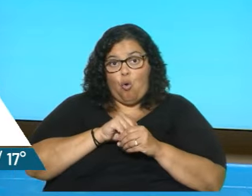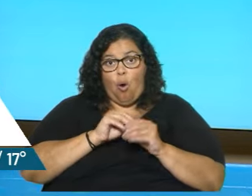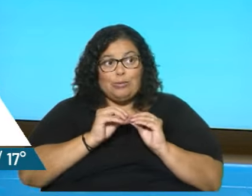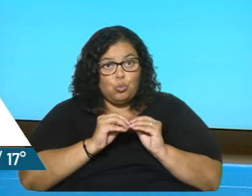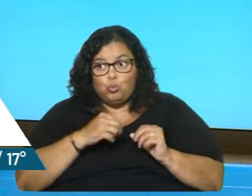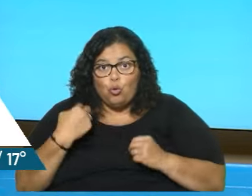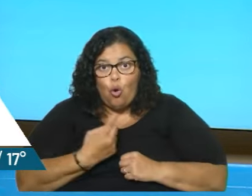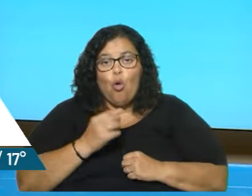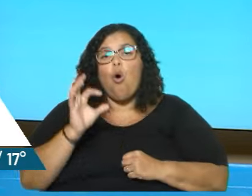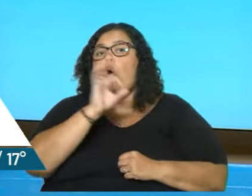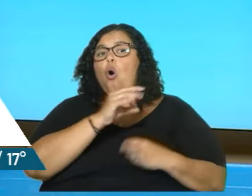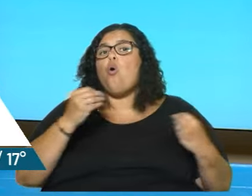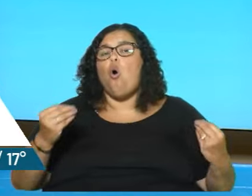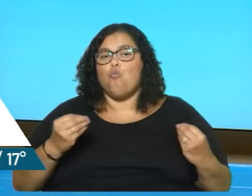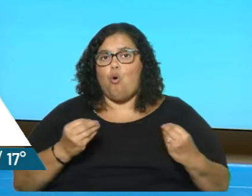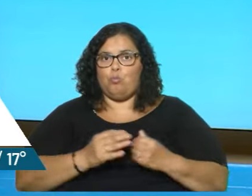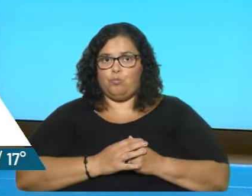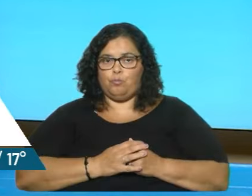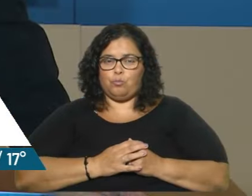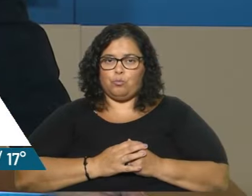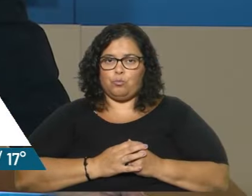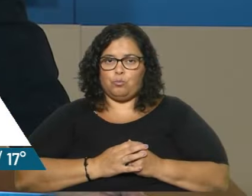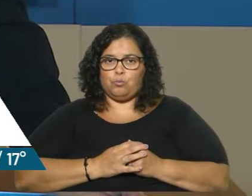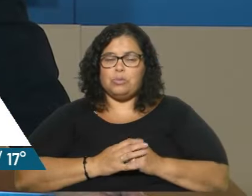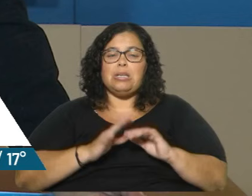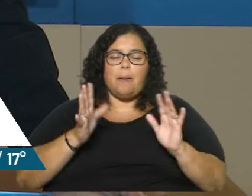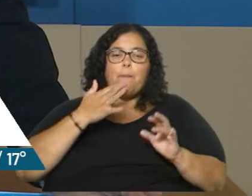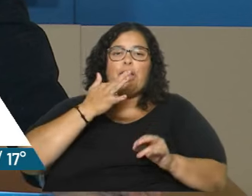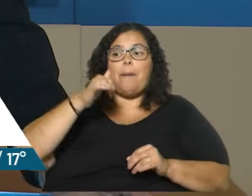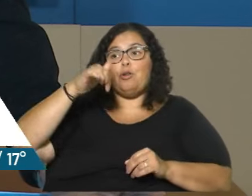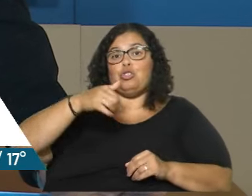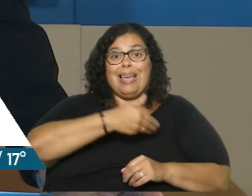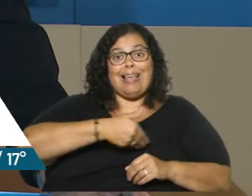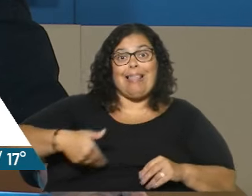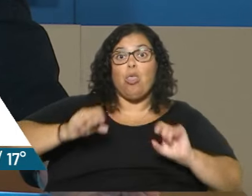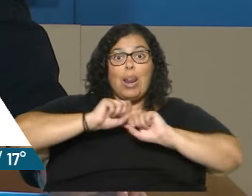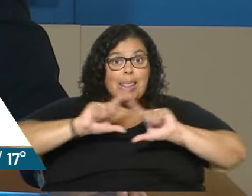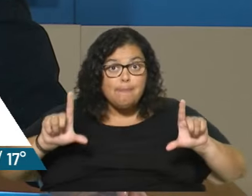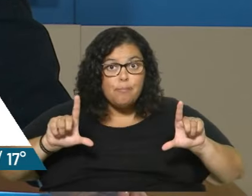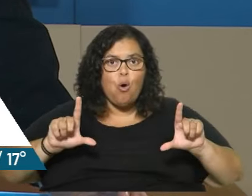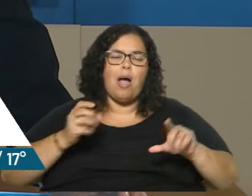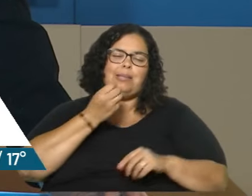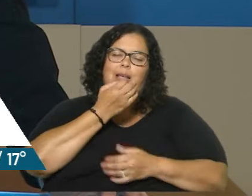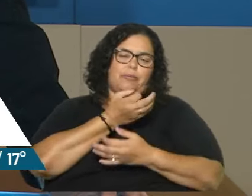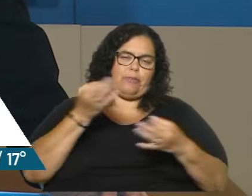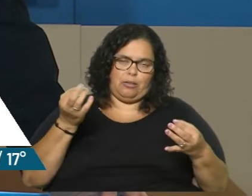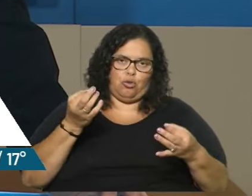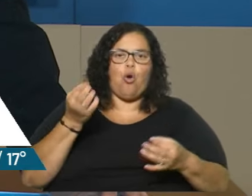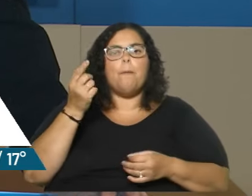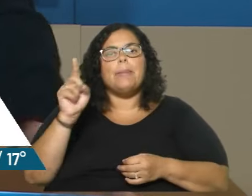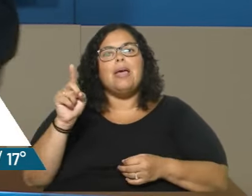más... Menos grasa en el Estado, digamos? Si tuviéramos un Estado limpio, sería fantástico, en realidad, ¿no? Lo que pasa es que